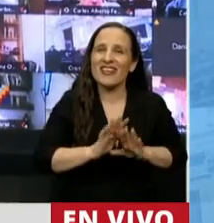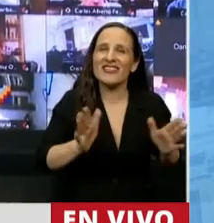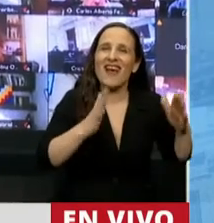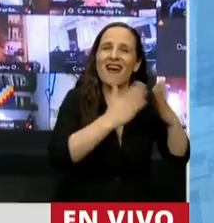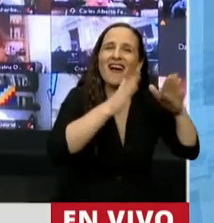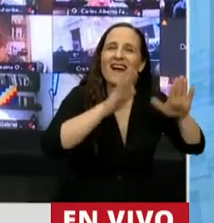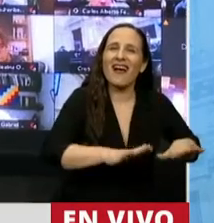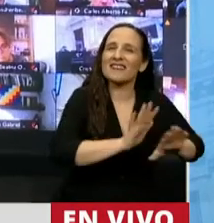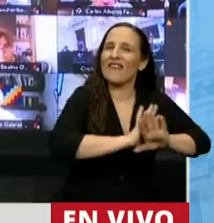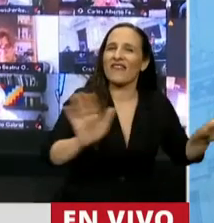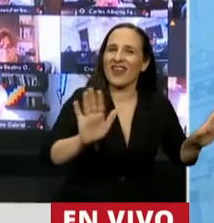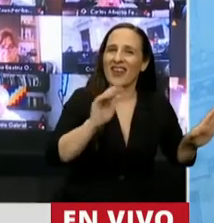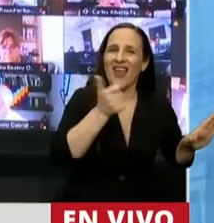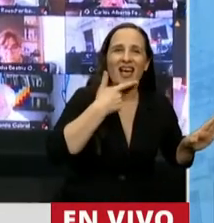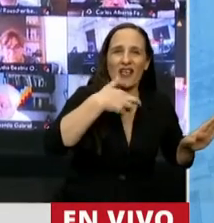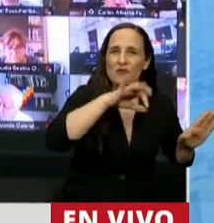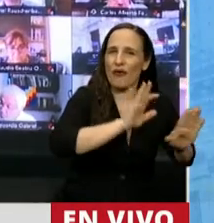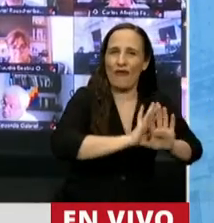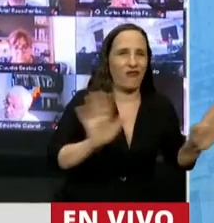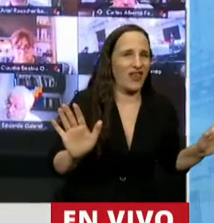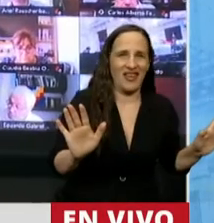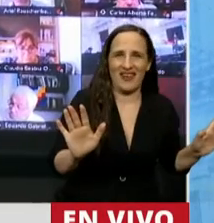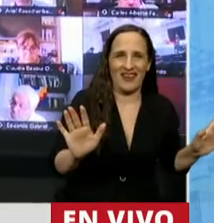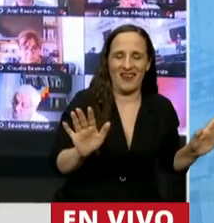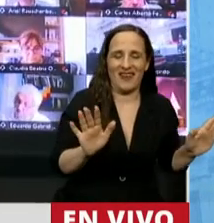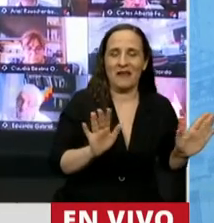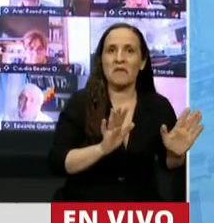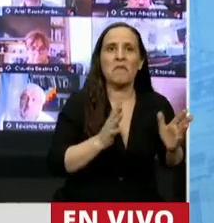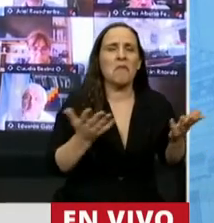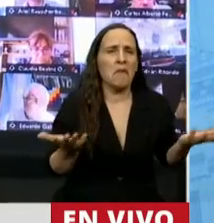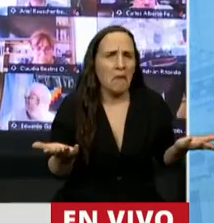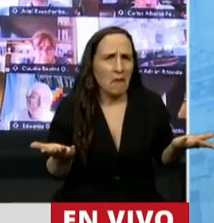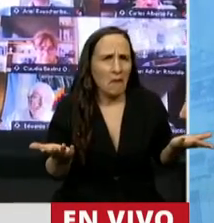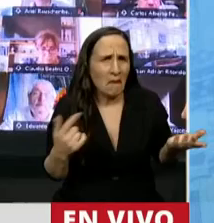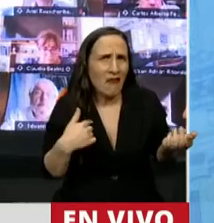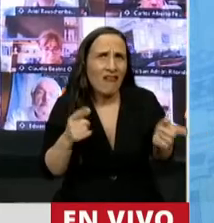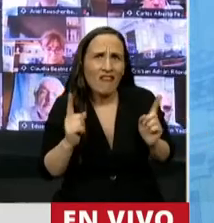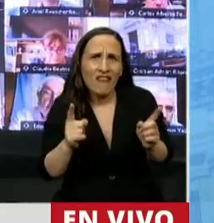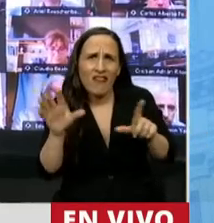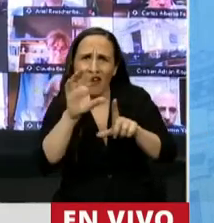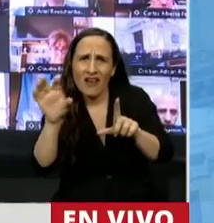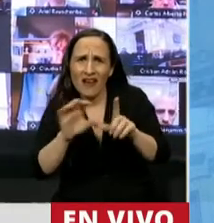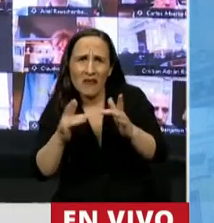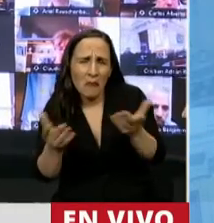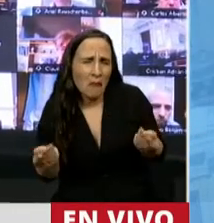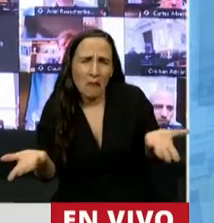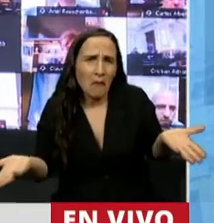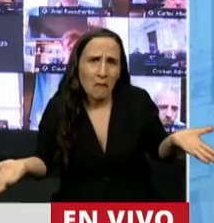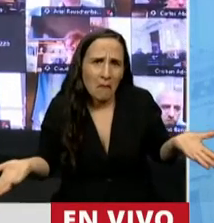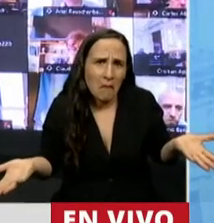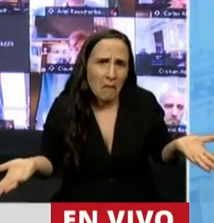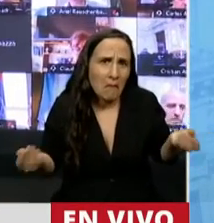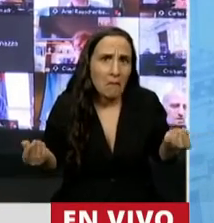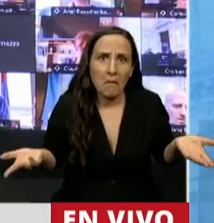no hay lógica razonable para que sigamos con este sistema, no la hay.